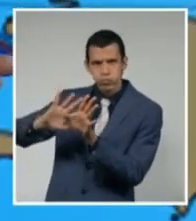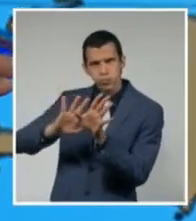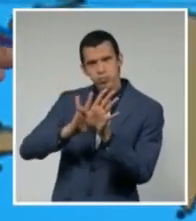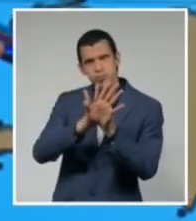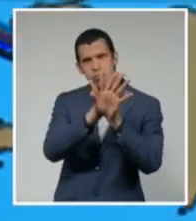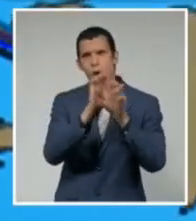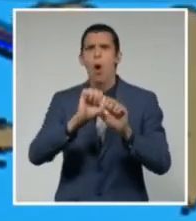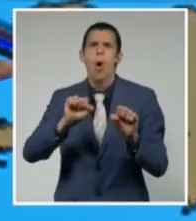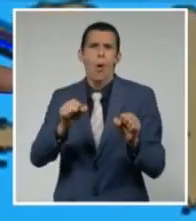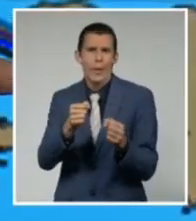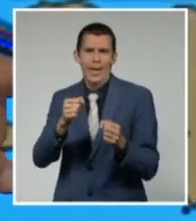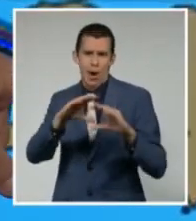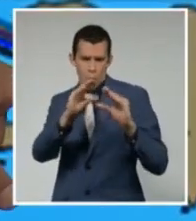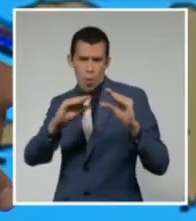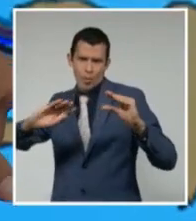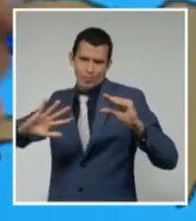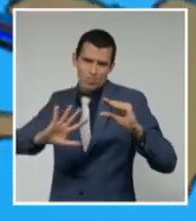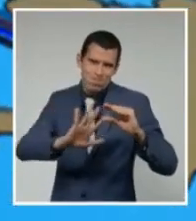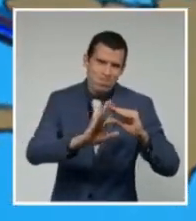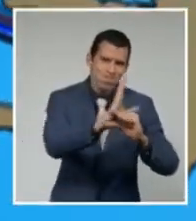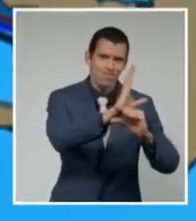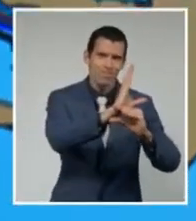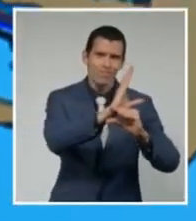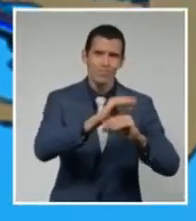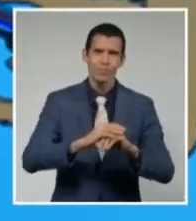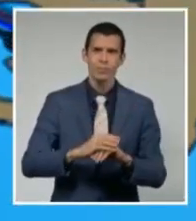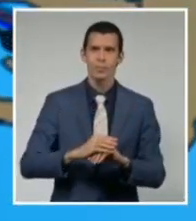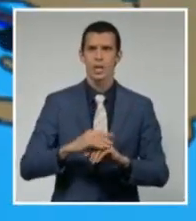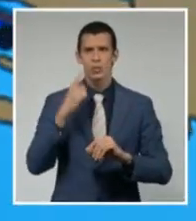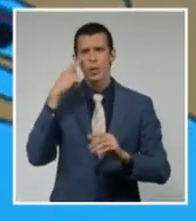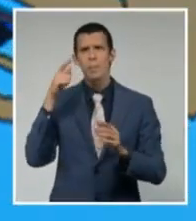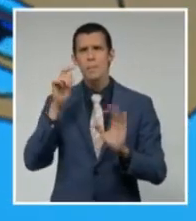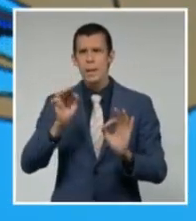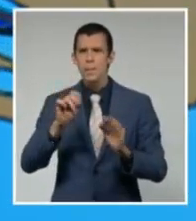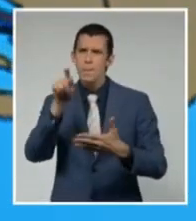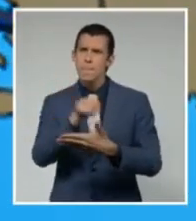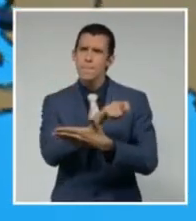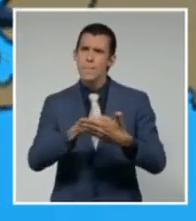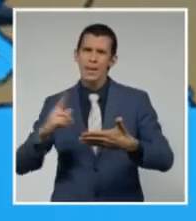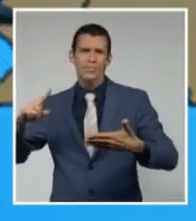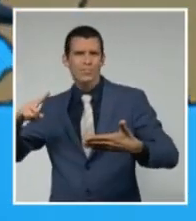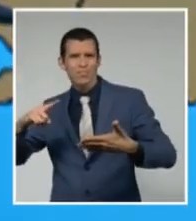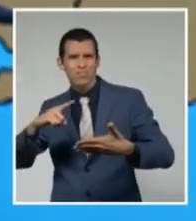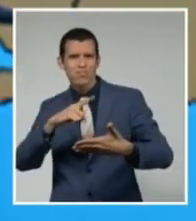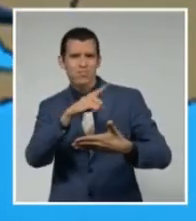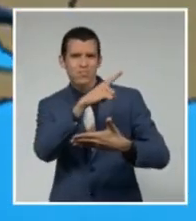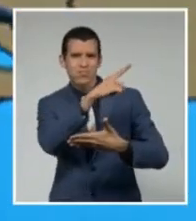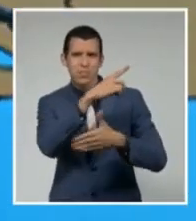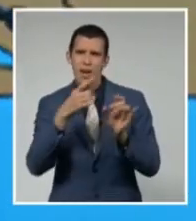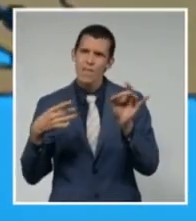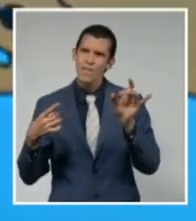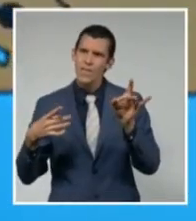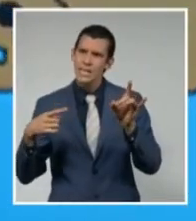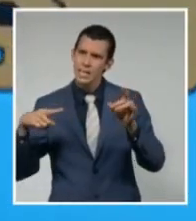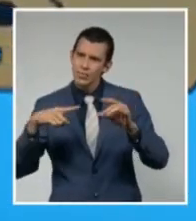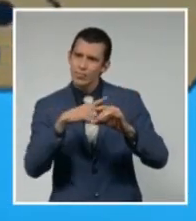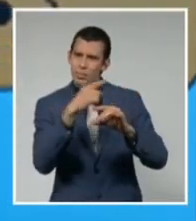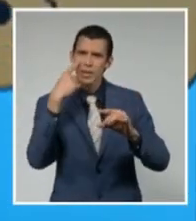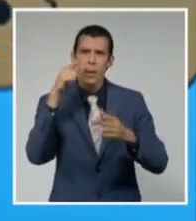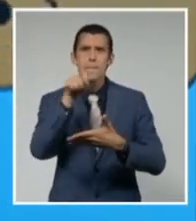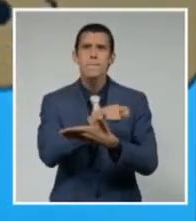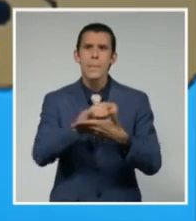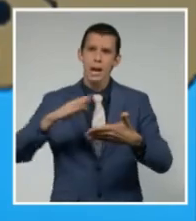cómo están muy, muy agrupados. Esta posición es ya un poco antigua. Ahora está más hacia acá, pero está en este punto.